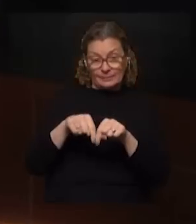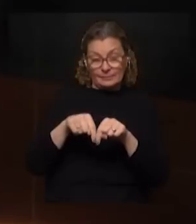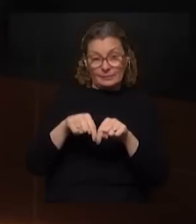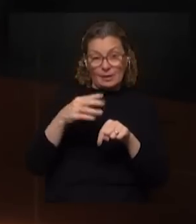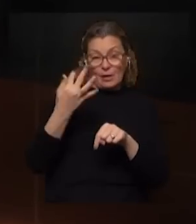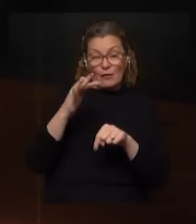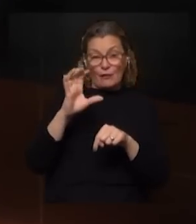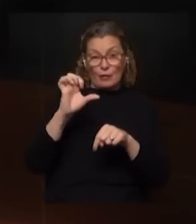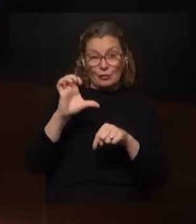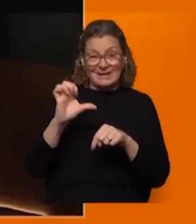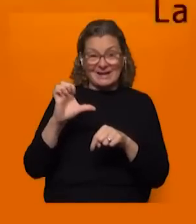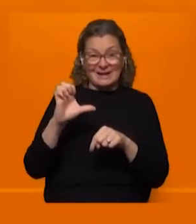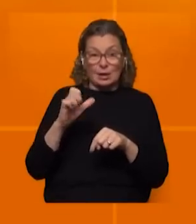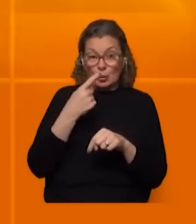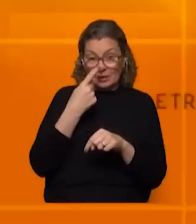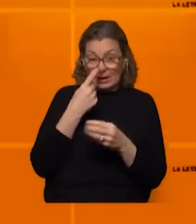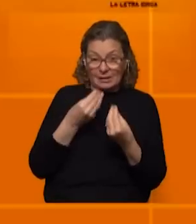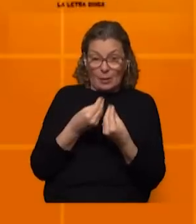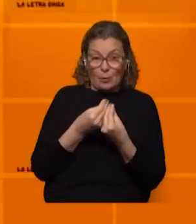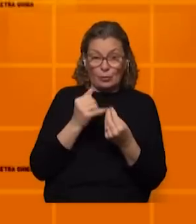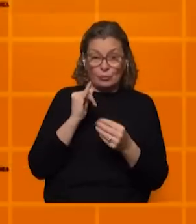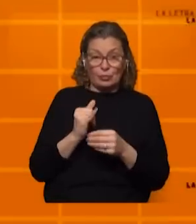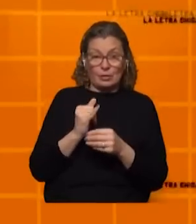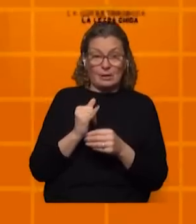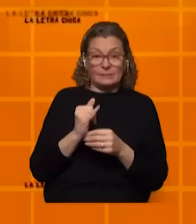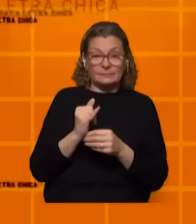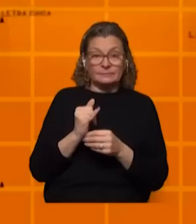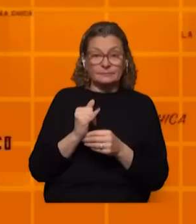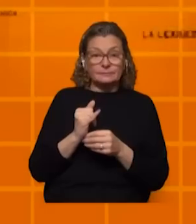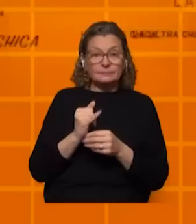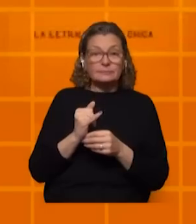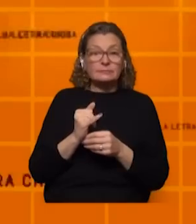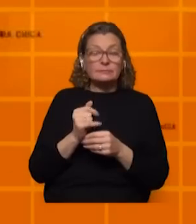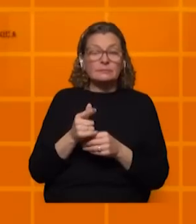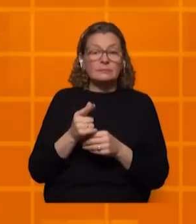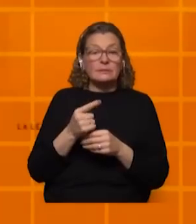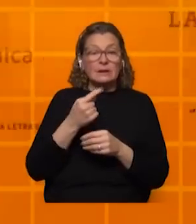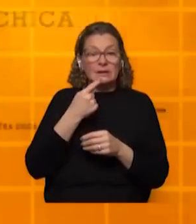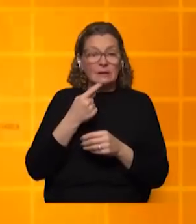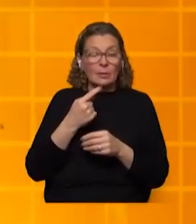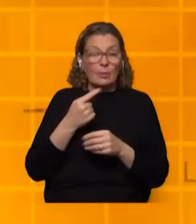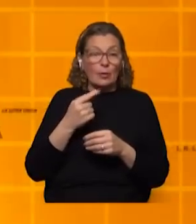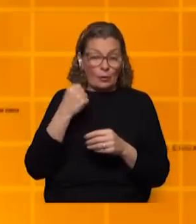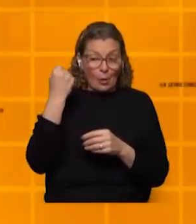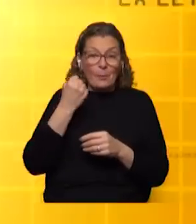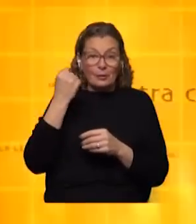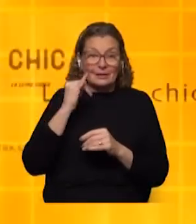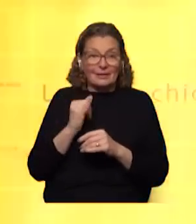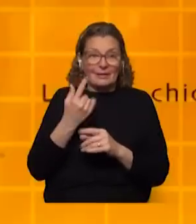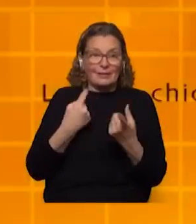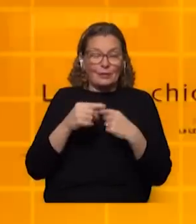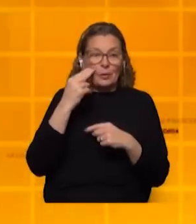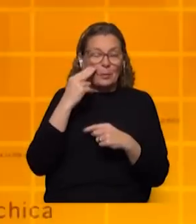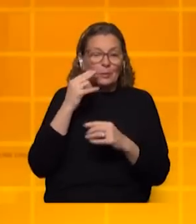fose. ¿Sí? Así que nos interesa y mucho efectivamente cómo se proporciona el agua a la ciudadanía y la calidad. Así que sí, es materia que nos importa y lamentablemente